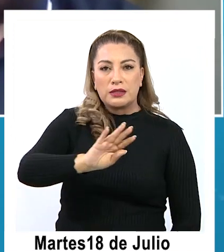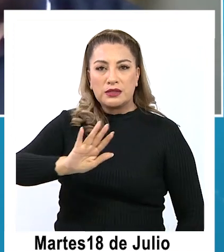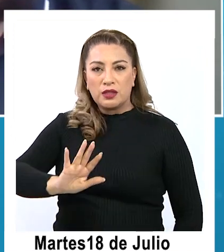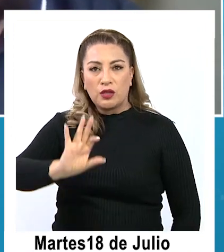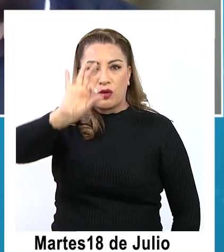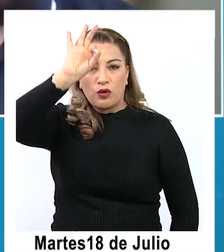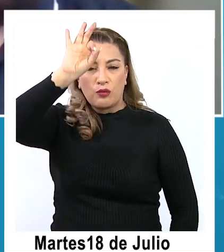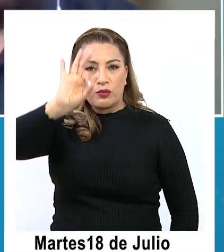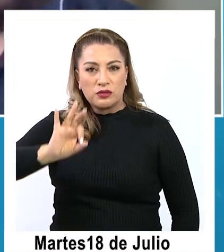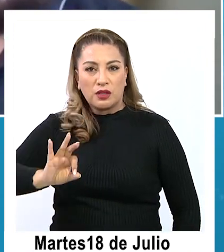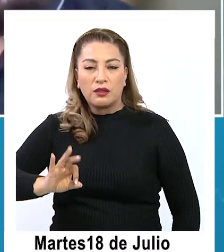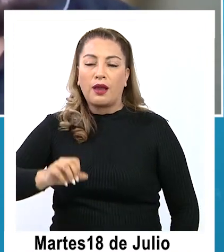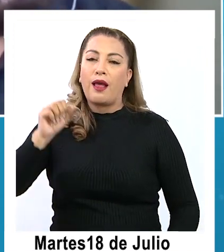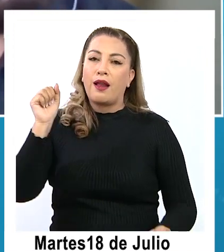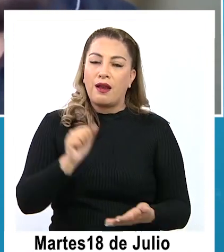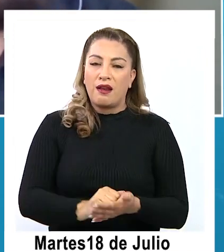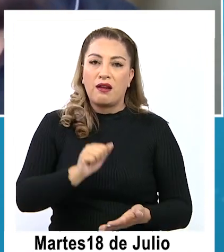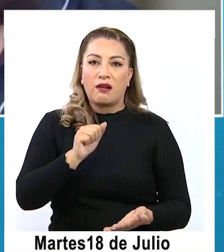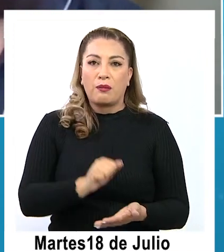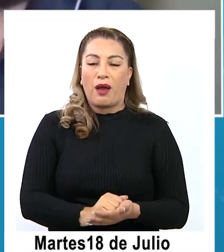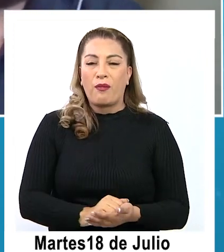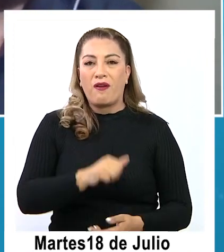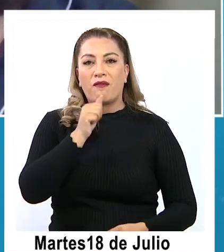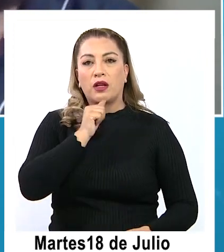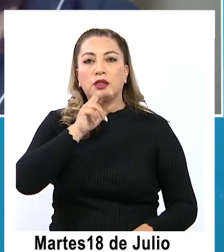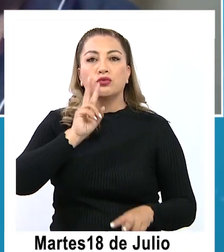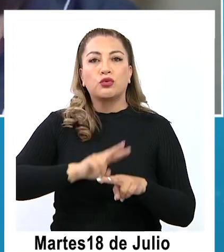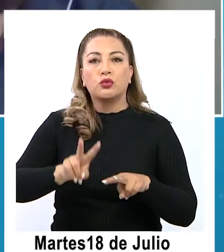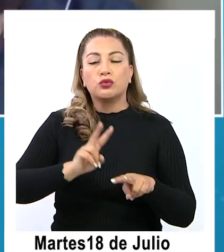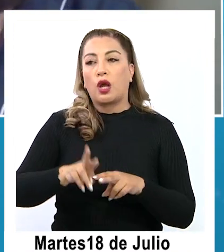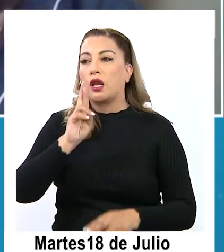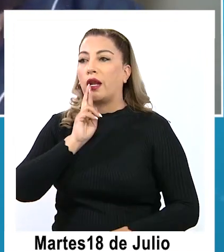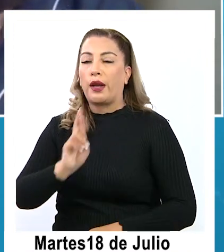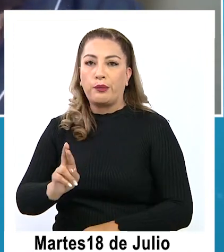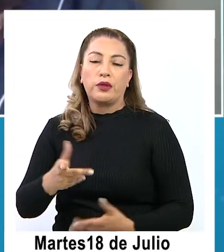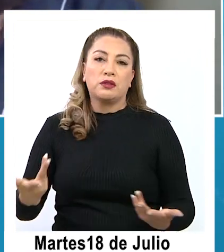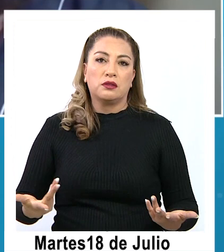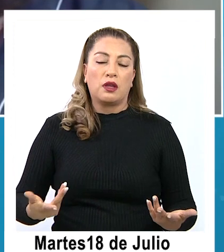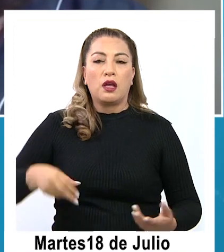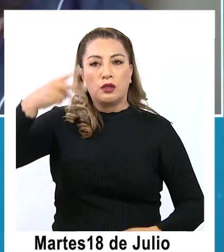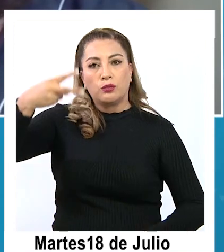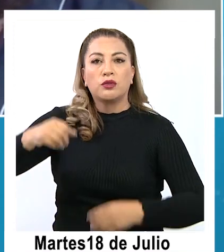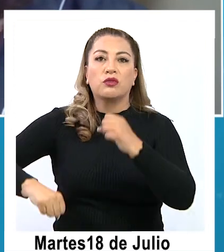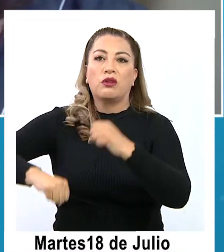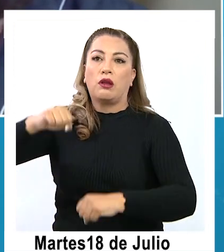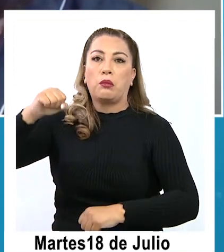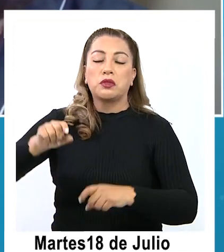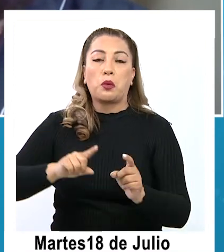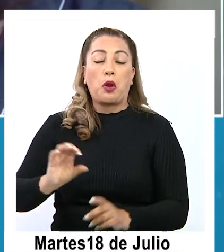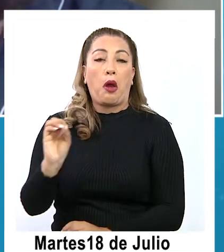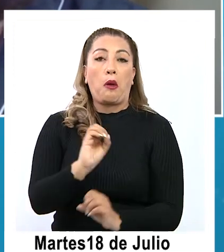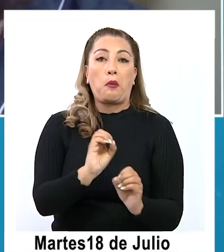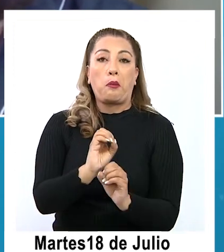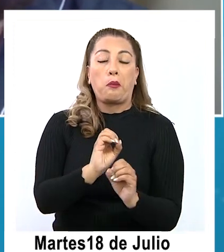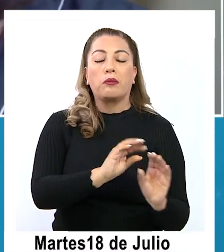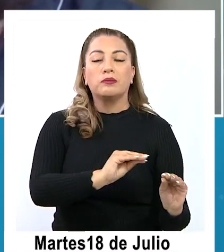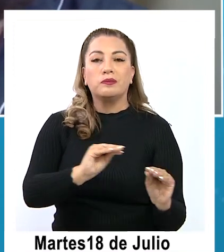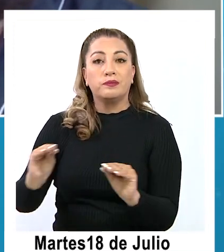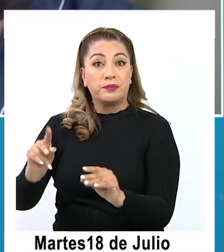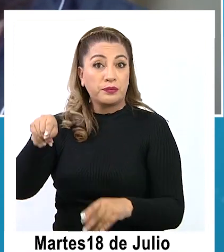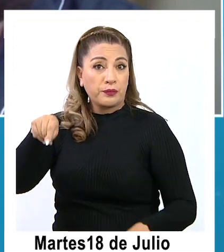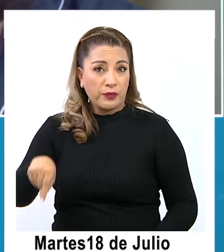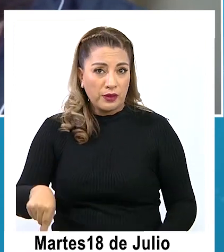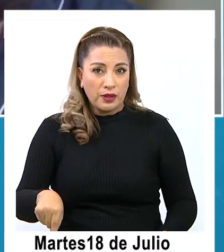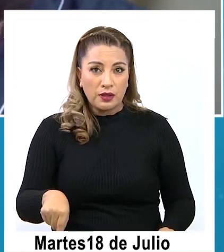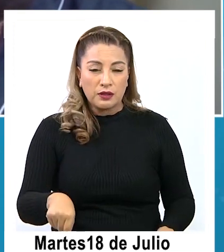por ciento de reclamos que no son resueltos por parte de los proveedores o que simplemente no contestan en ese sentido